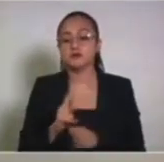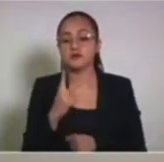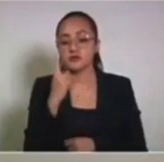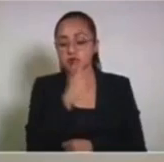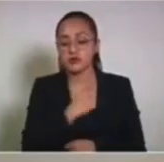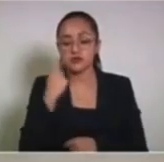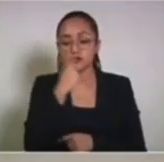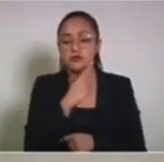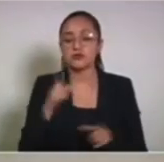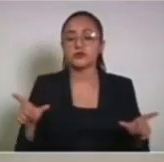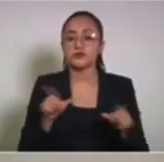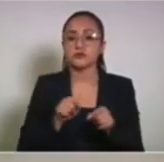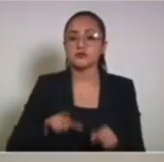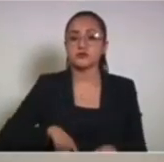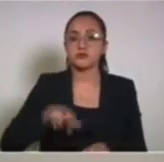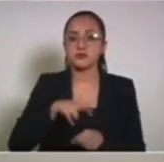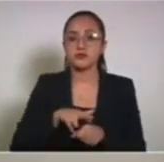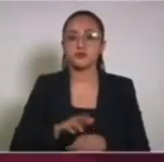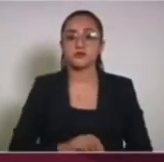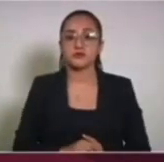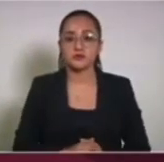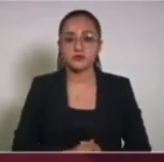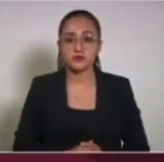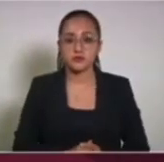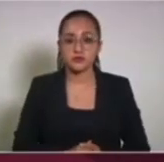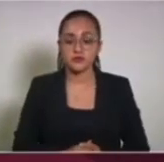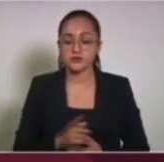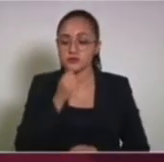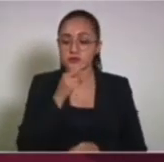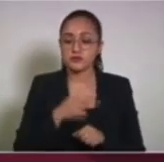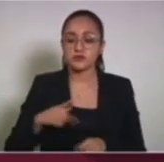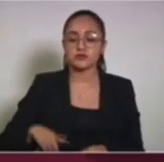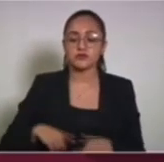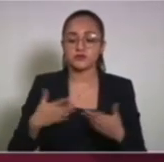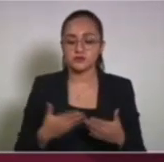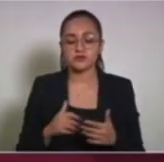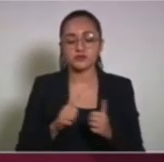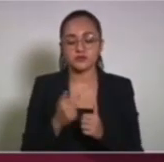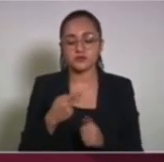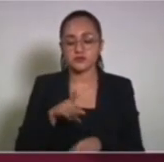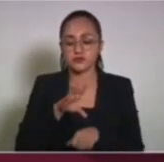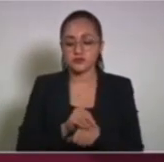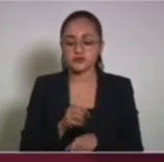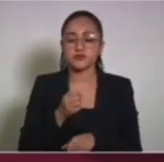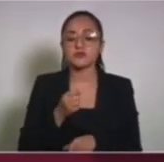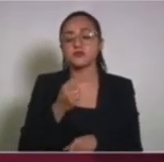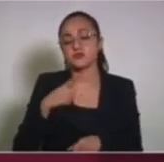setenta y dos horas. Es cuánto, gobernador. Secretaria de gobernación. Sí, con su permiso, señor gobernador. Secretaria de